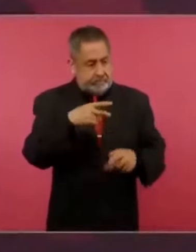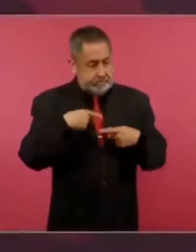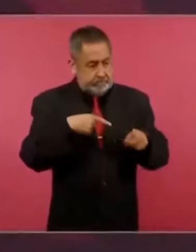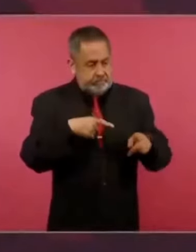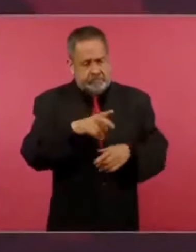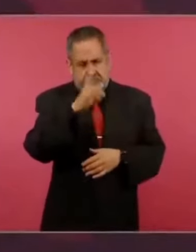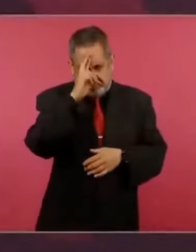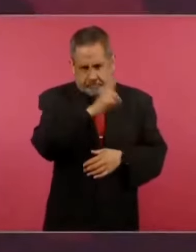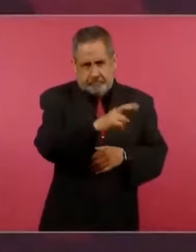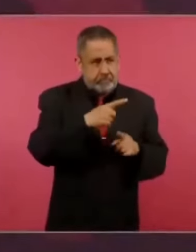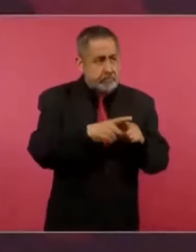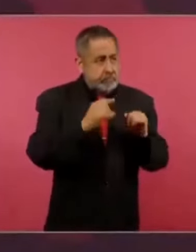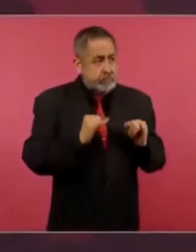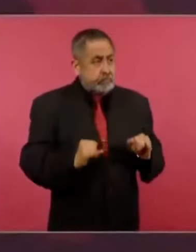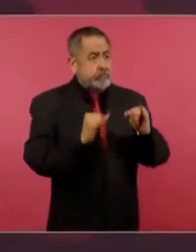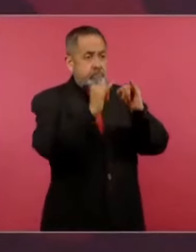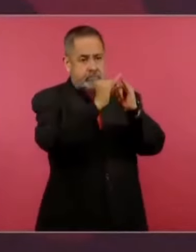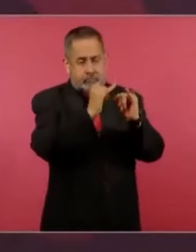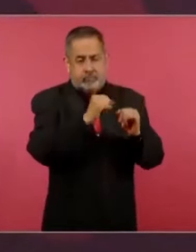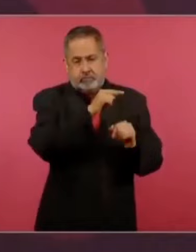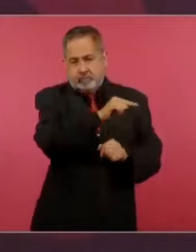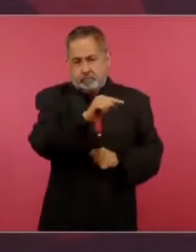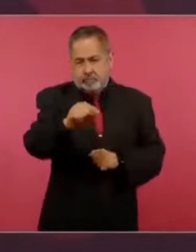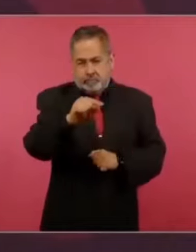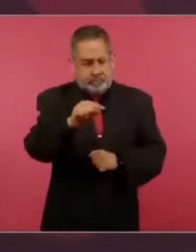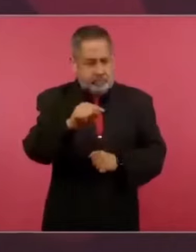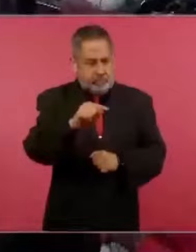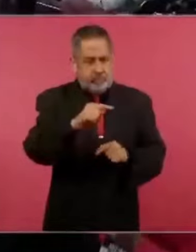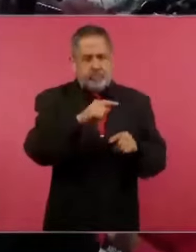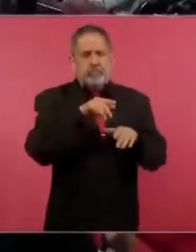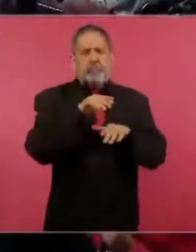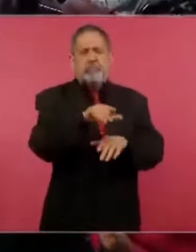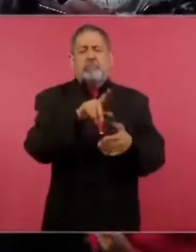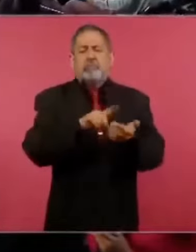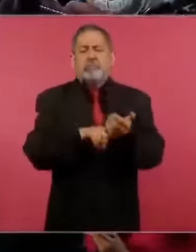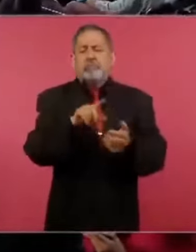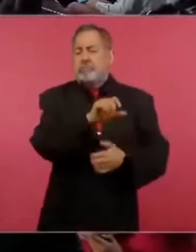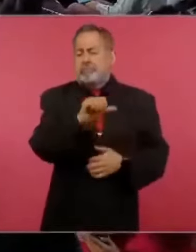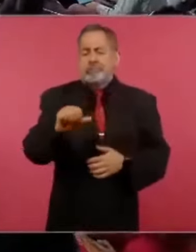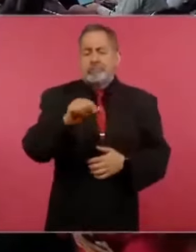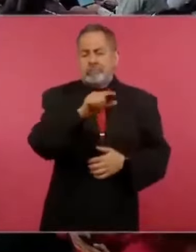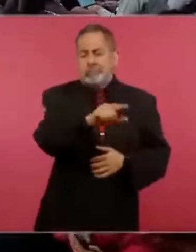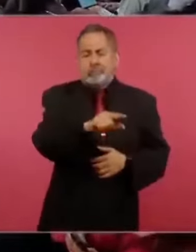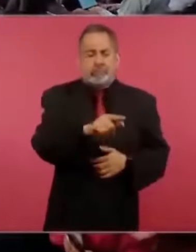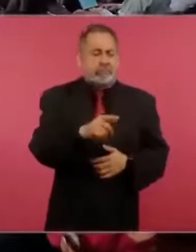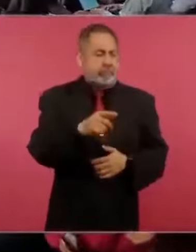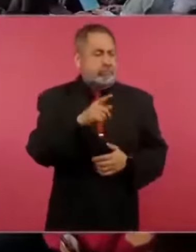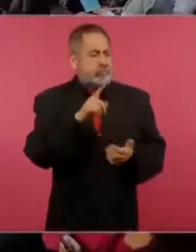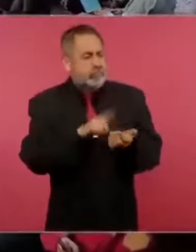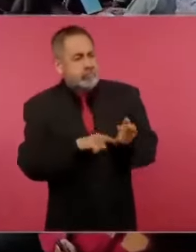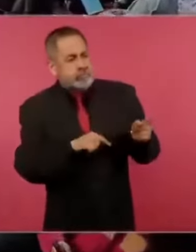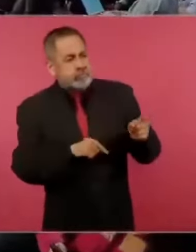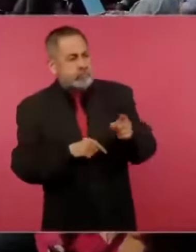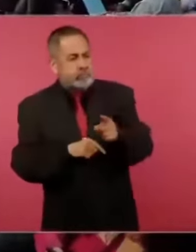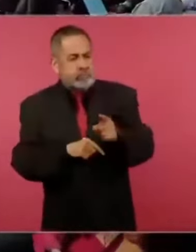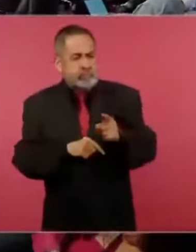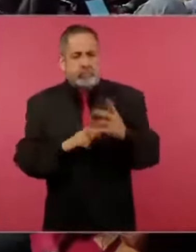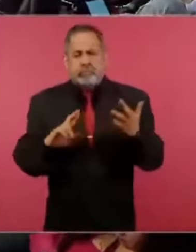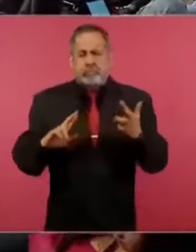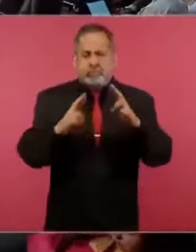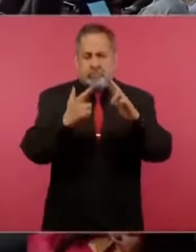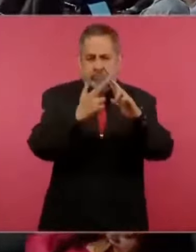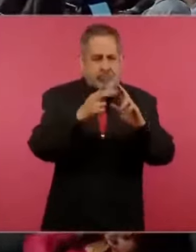respeto a instituciones que tienen que ver con el ejercicio de la fe,